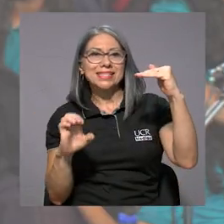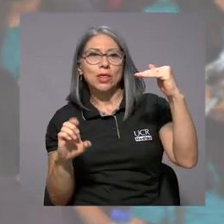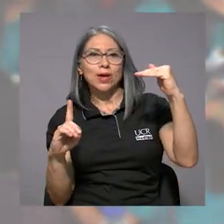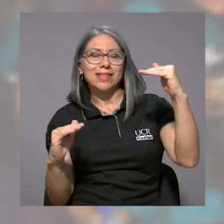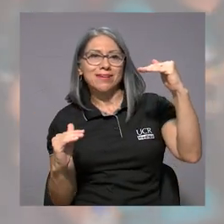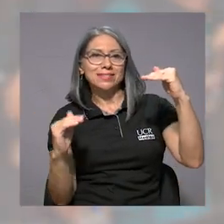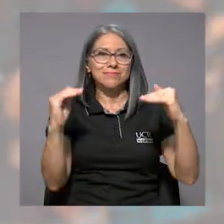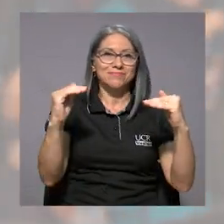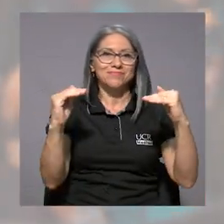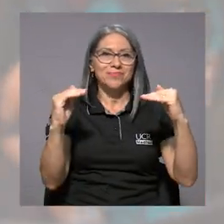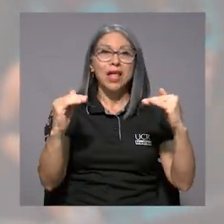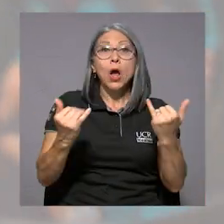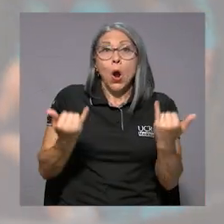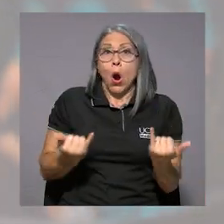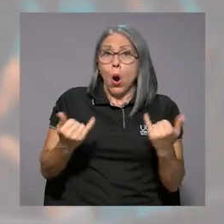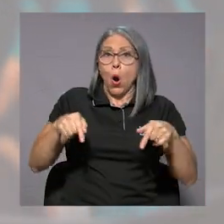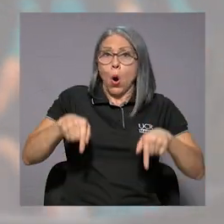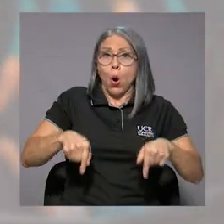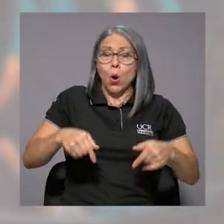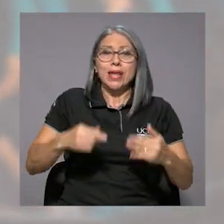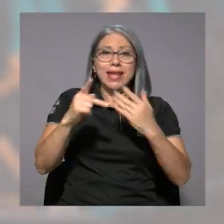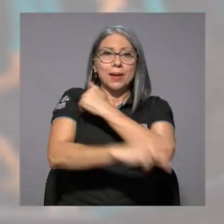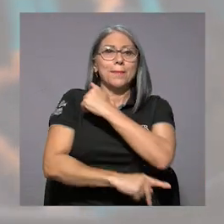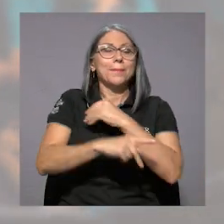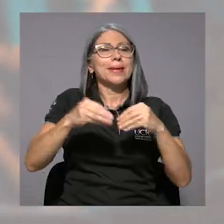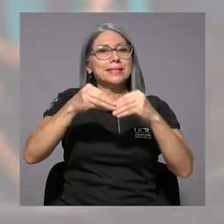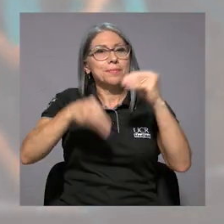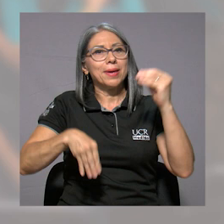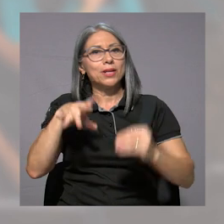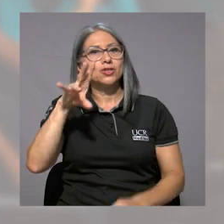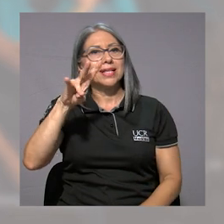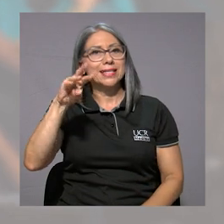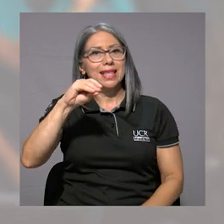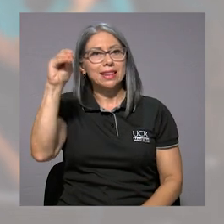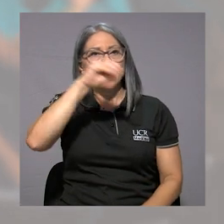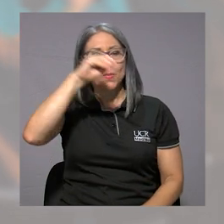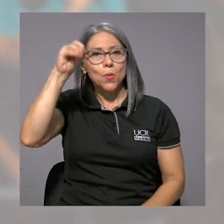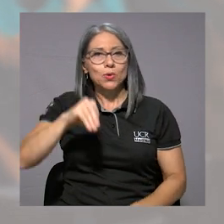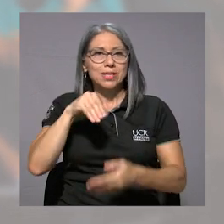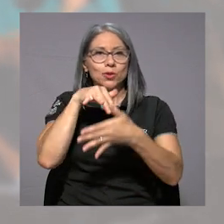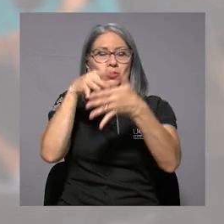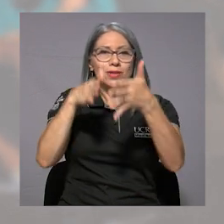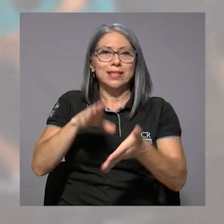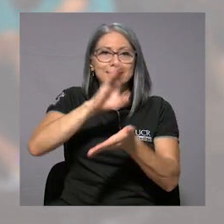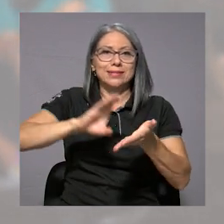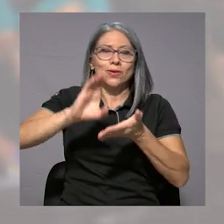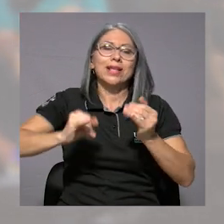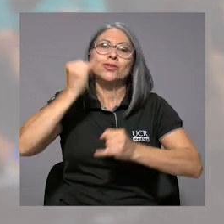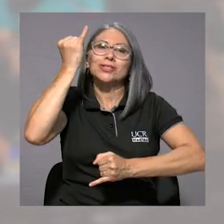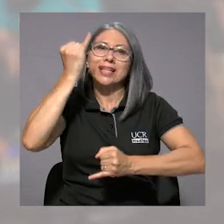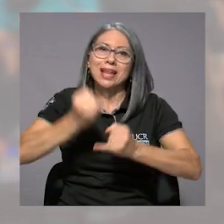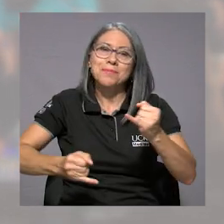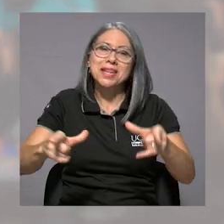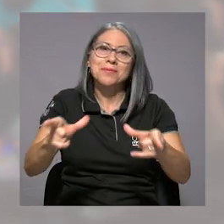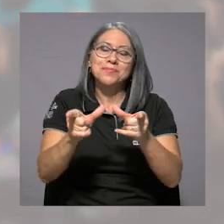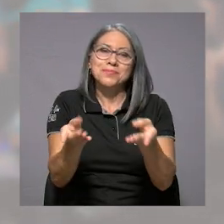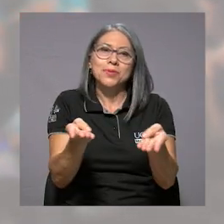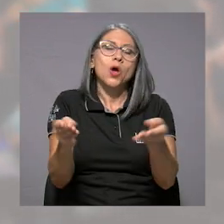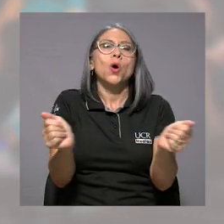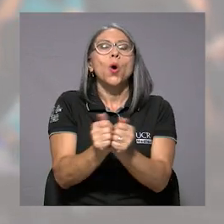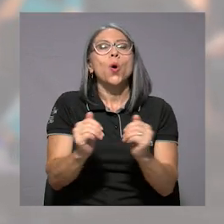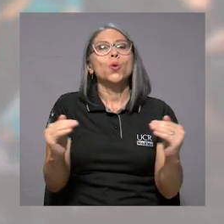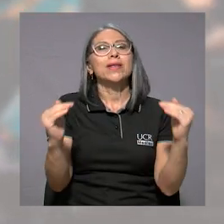brechas educativas hoy en el país menos del 70 por ciento de estudiantes de colegios terminan su